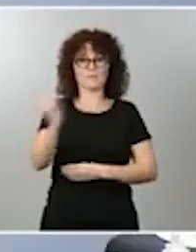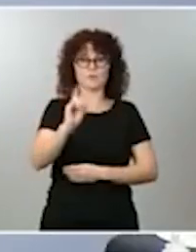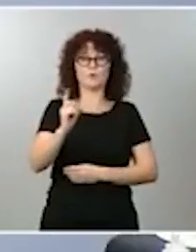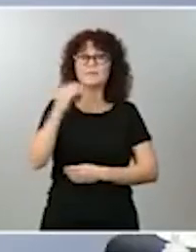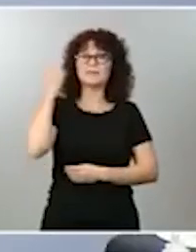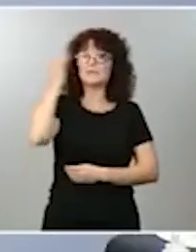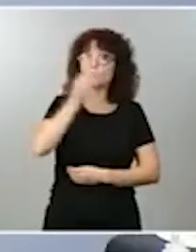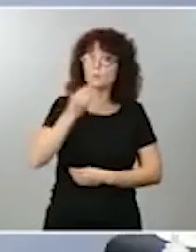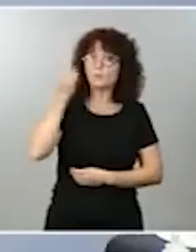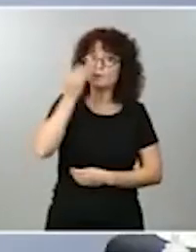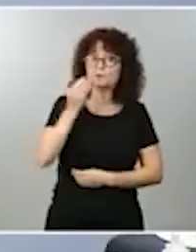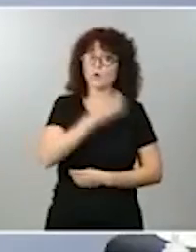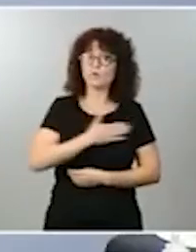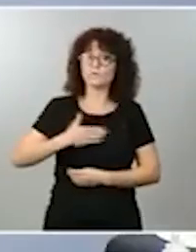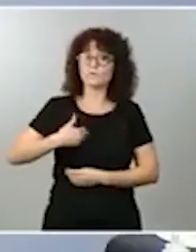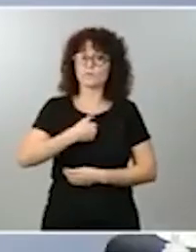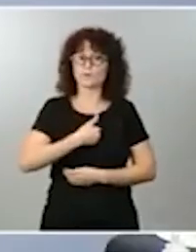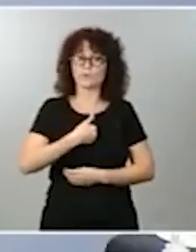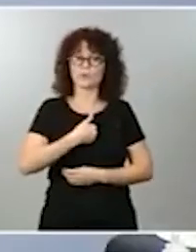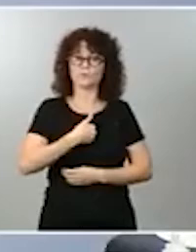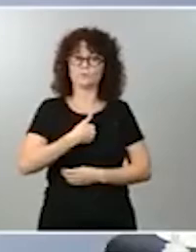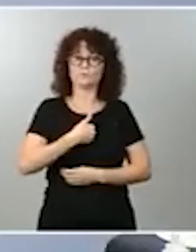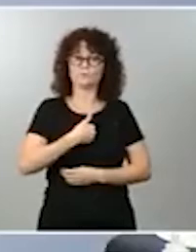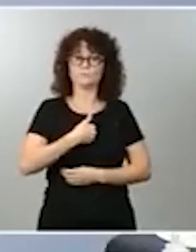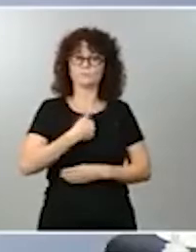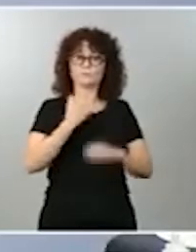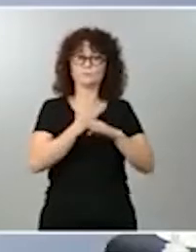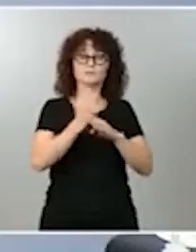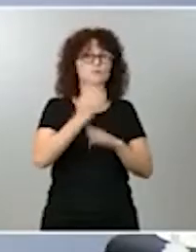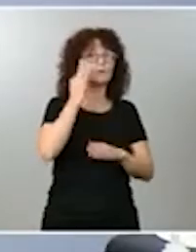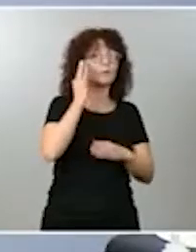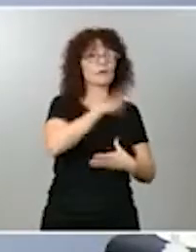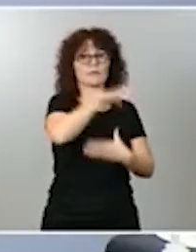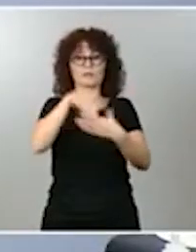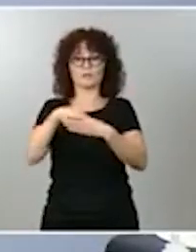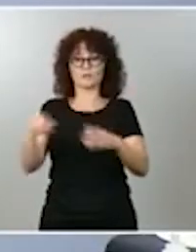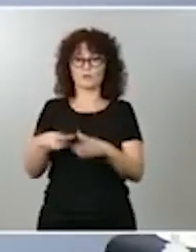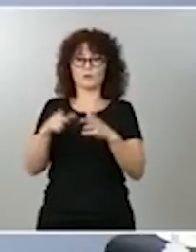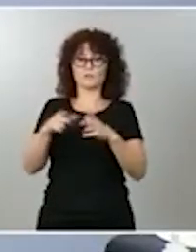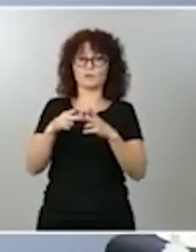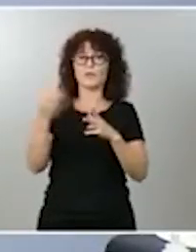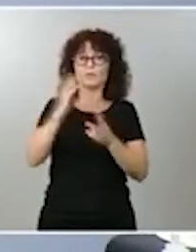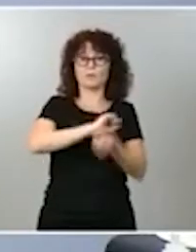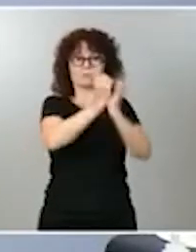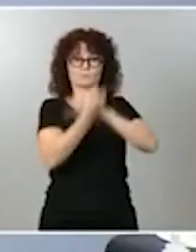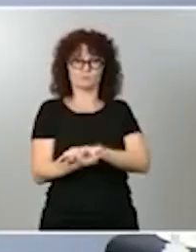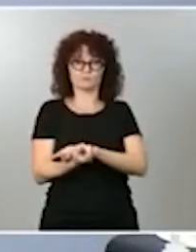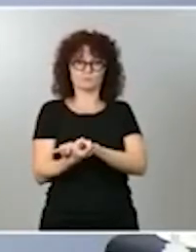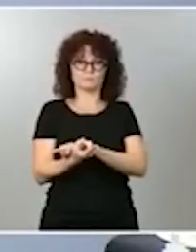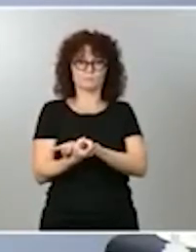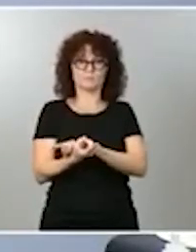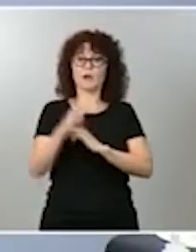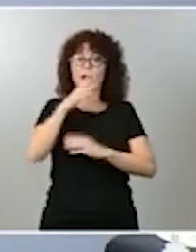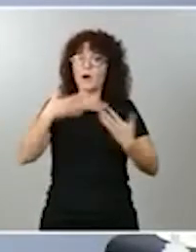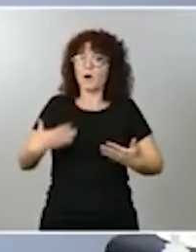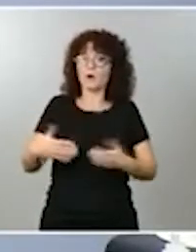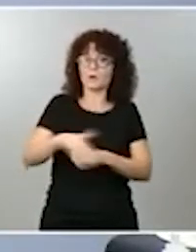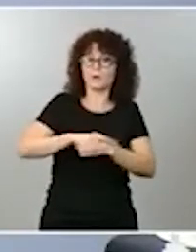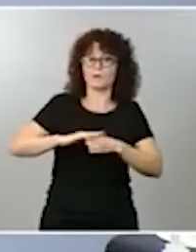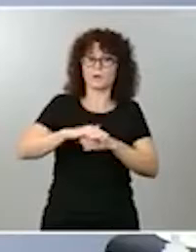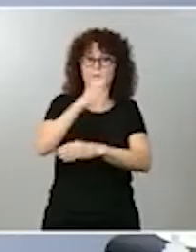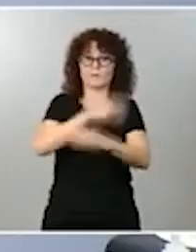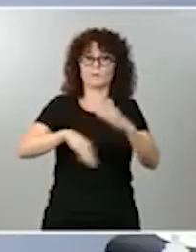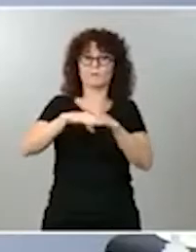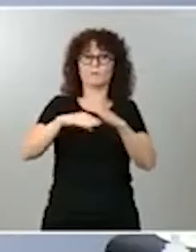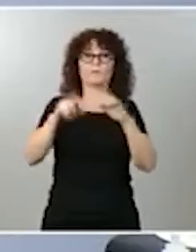función que debe cumplir en nuestra sociedad el Instituto de la Mujer, en este caso en el ámbito de la igualdad en la empresa y de la igualdad en el